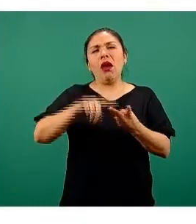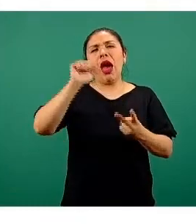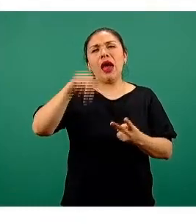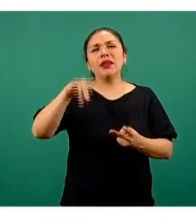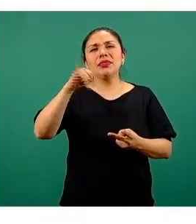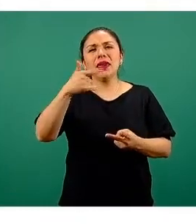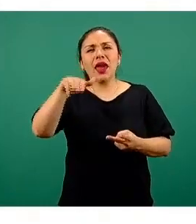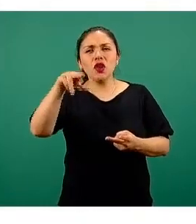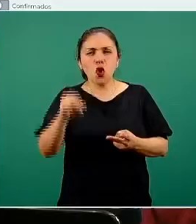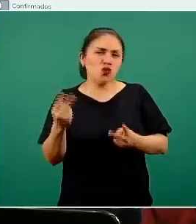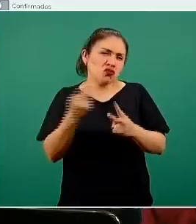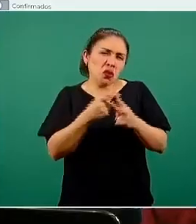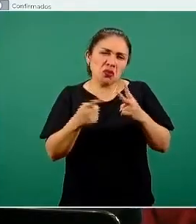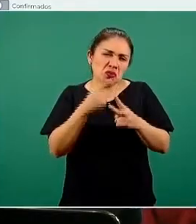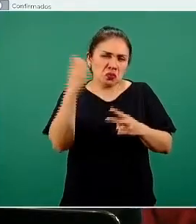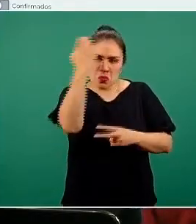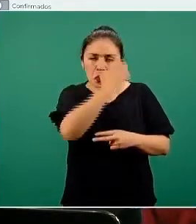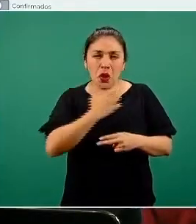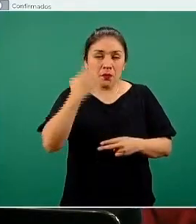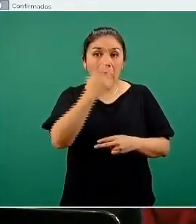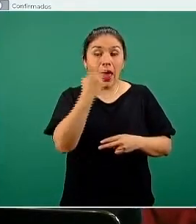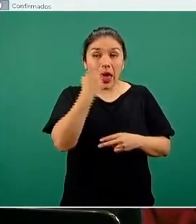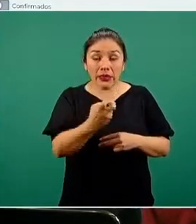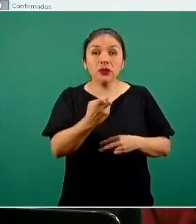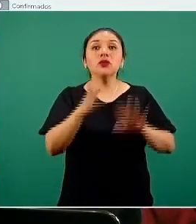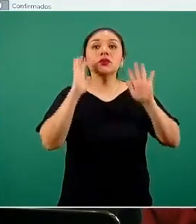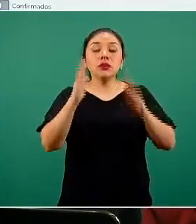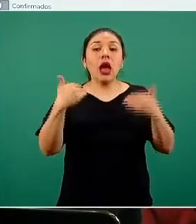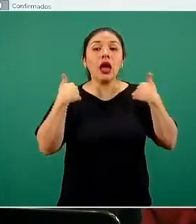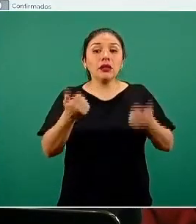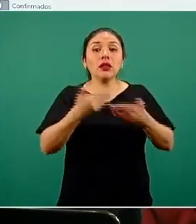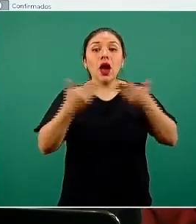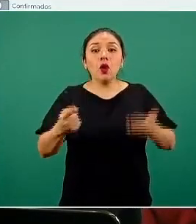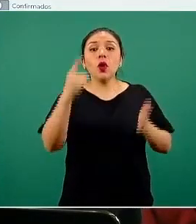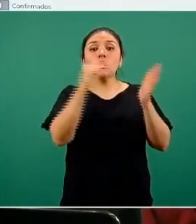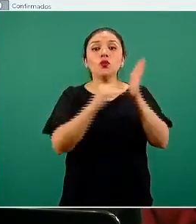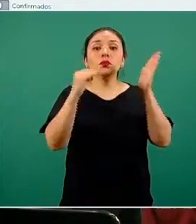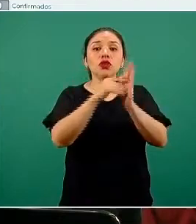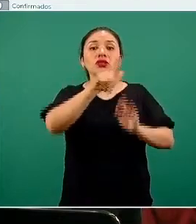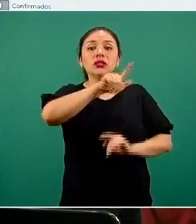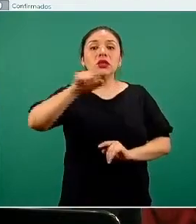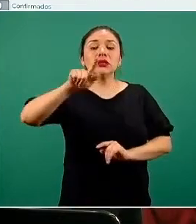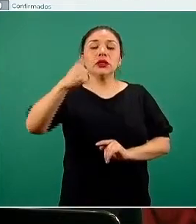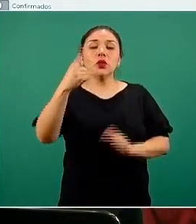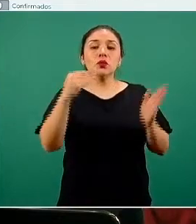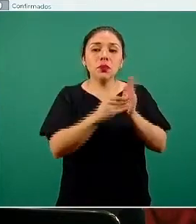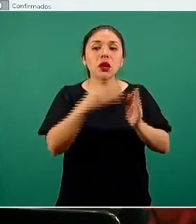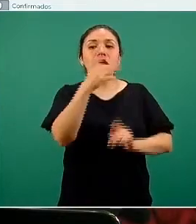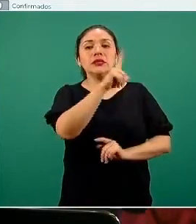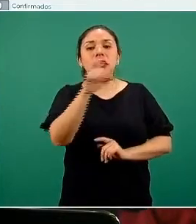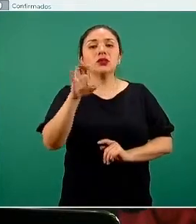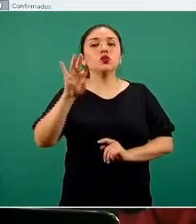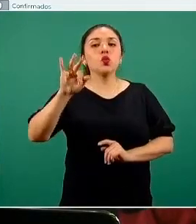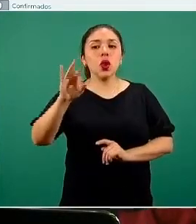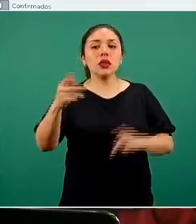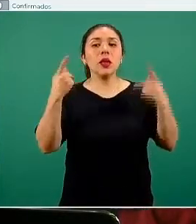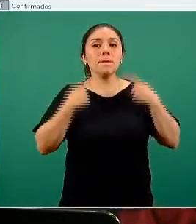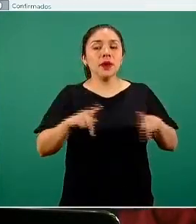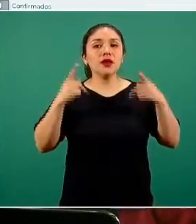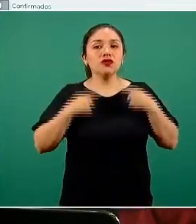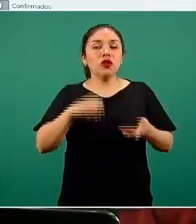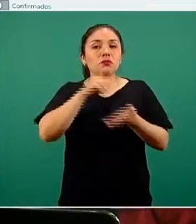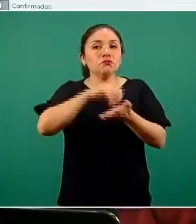nueva prueba antigénica, pues bueno, tenemos 1.771.740.000 tienen esta